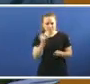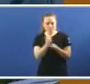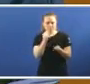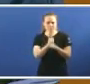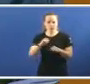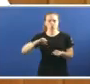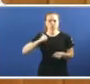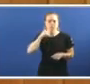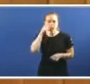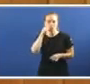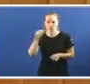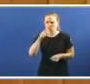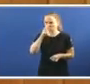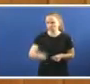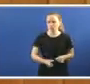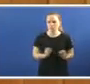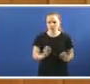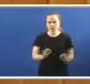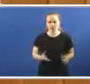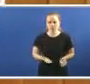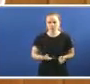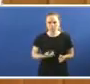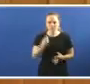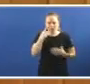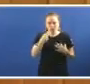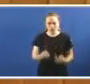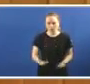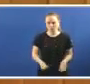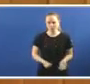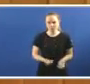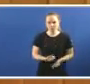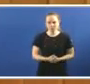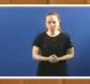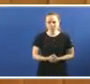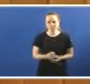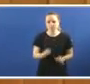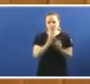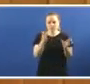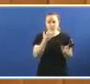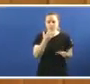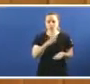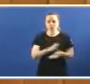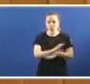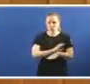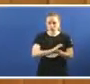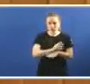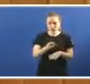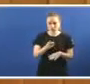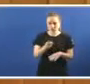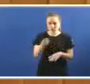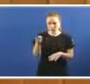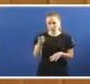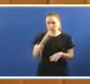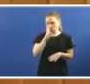hospital de Ourense Esa é Esa é a realidade E claro Cando unha consellería Evidentemente Non falou voste